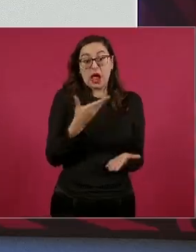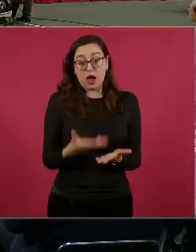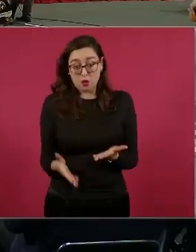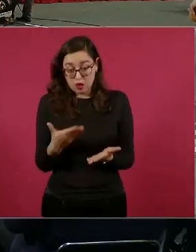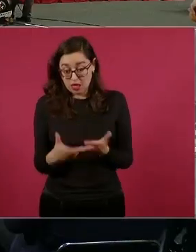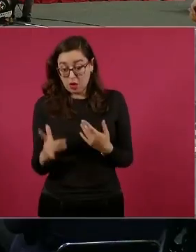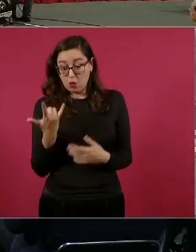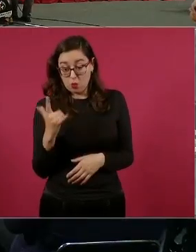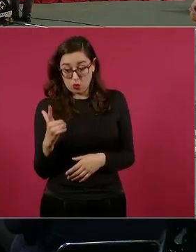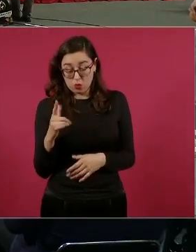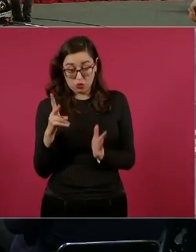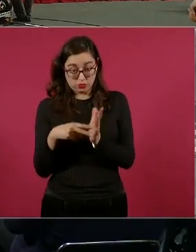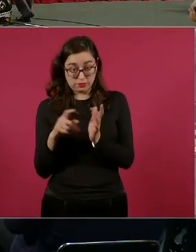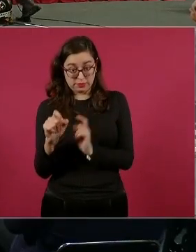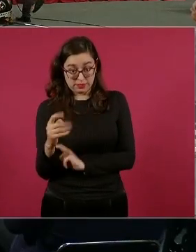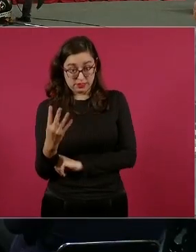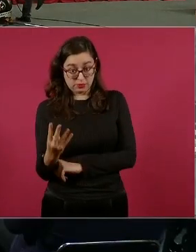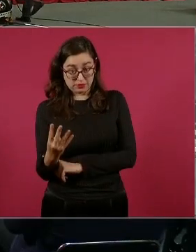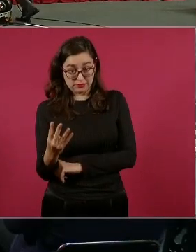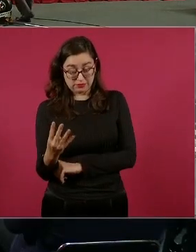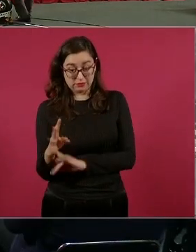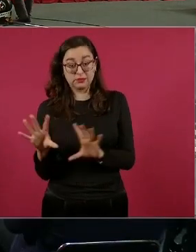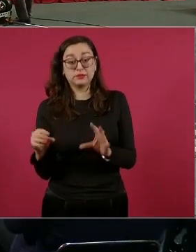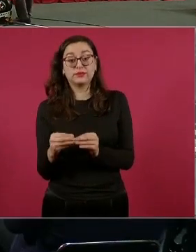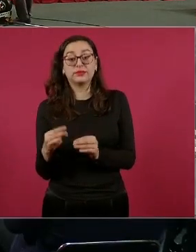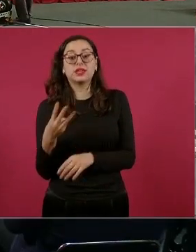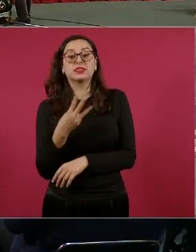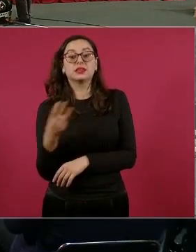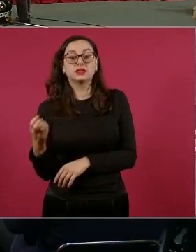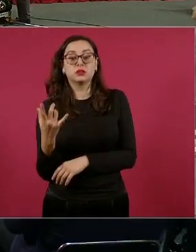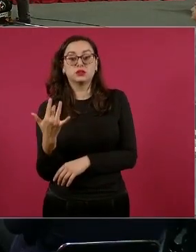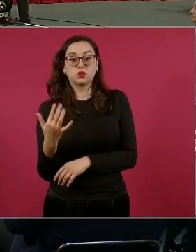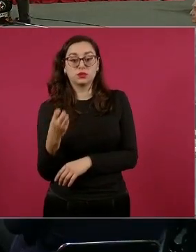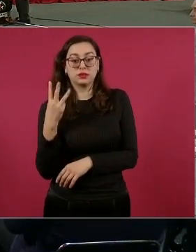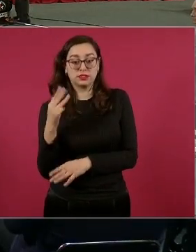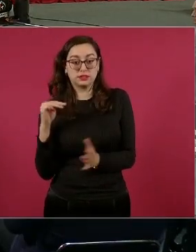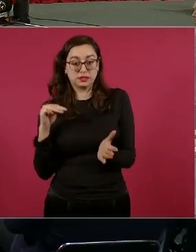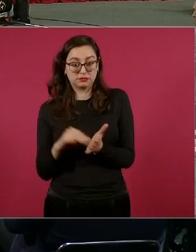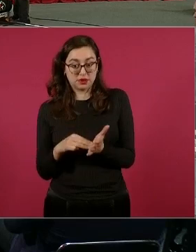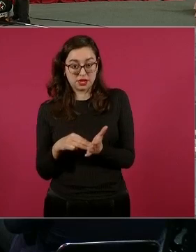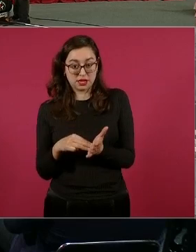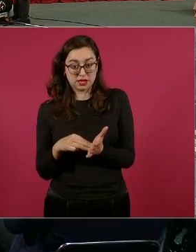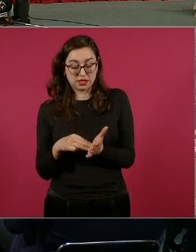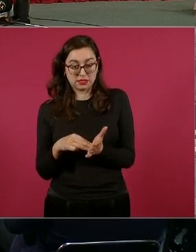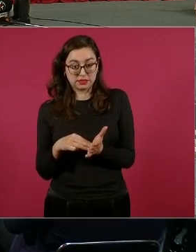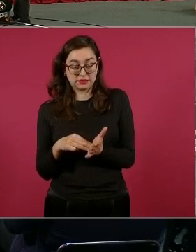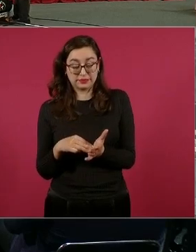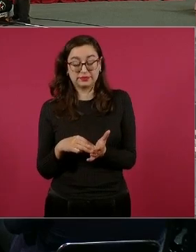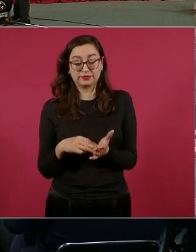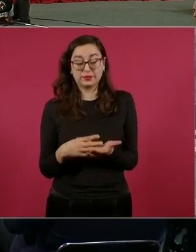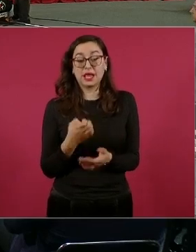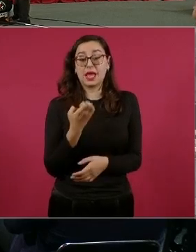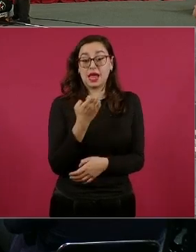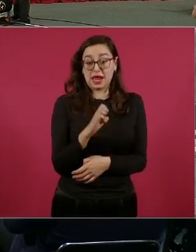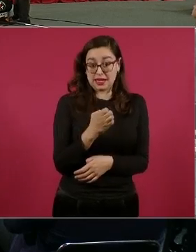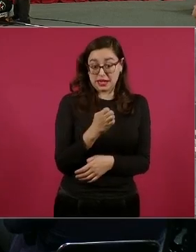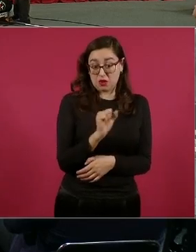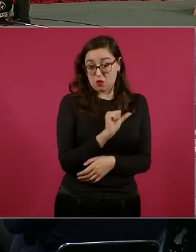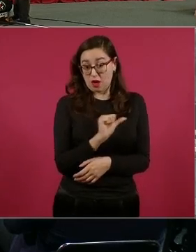353 mil. De enero a julio,